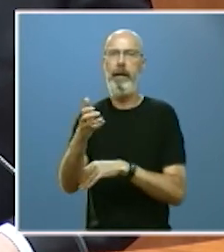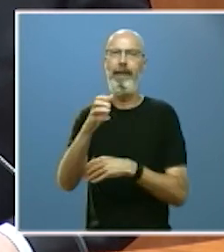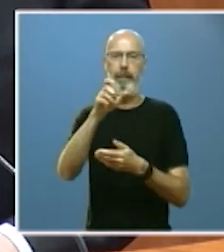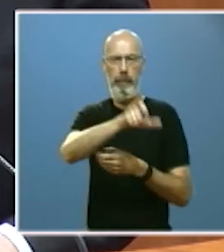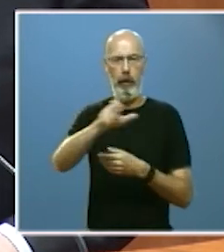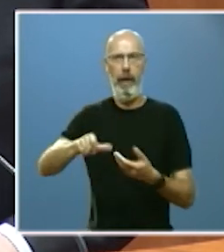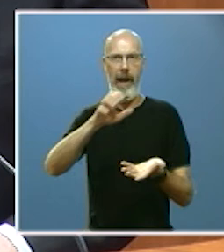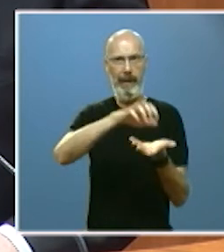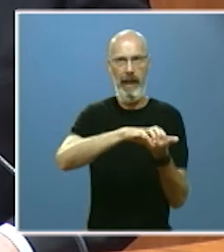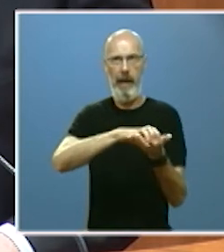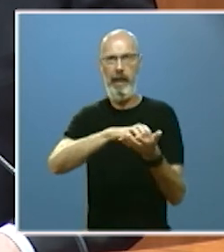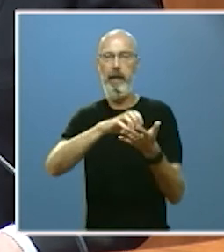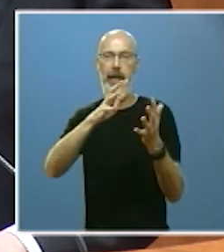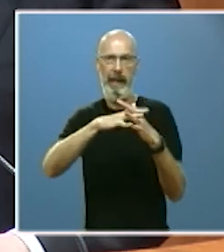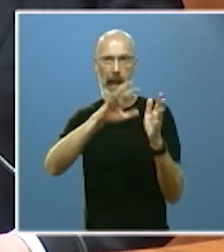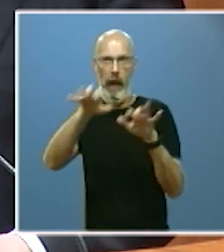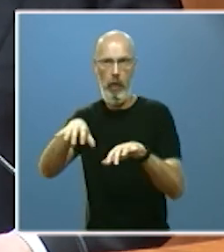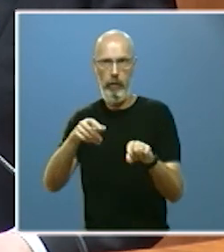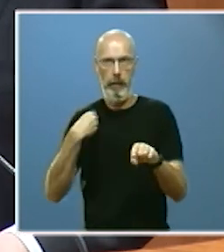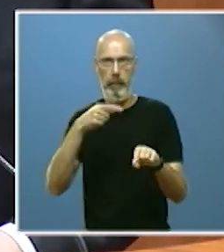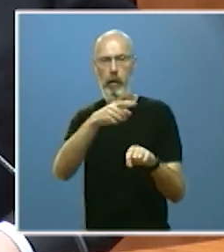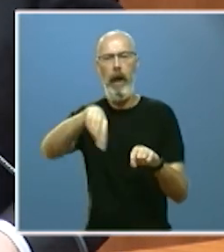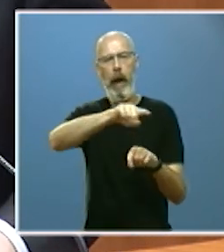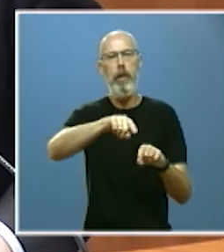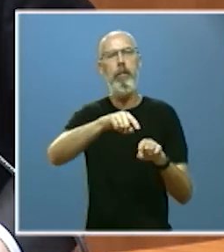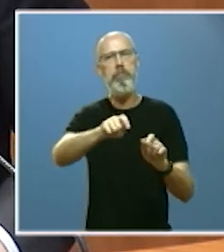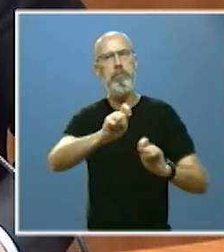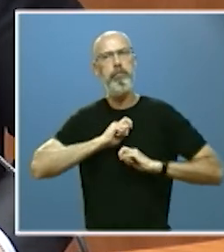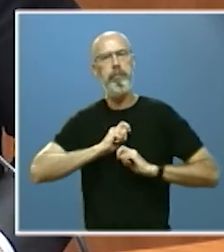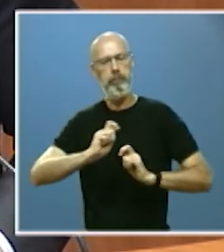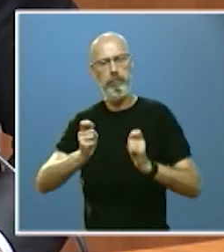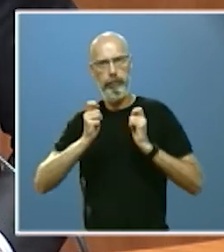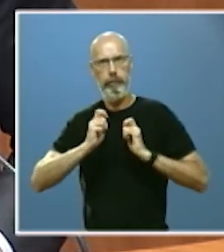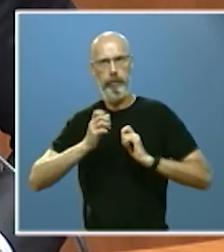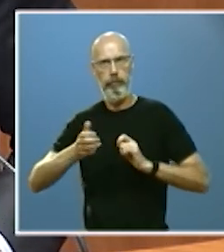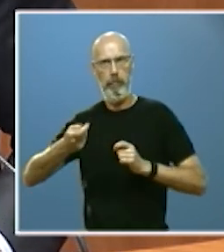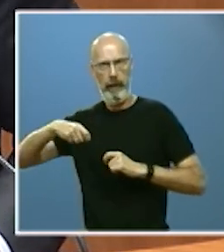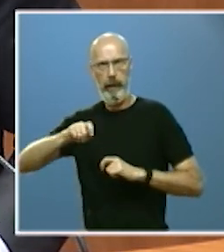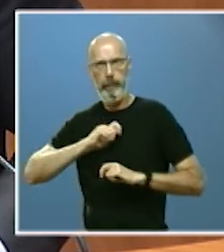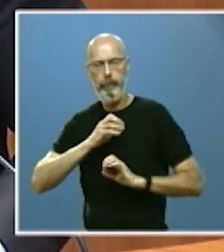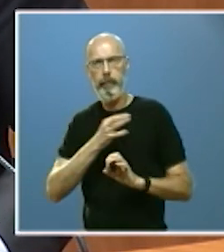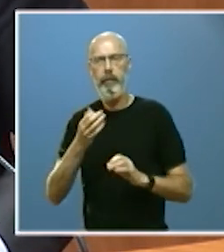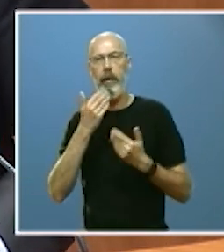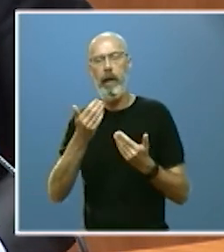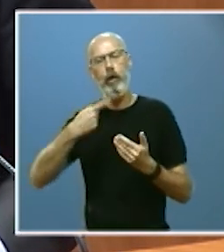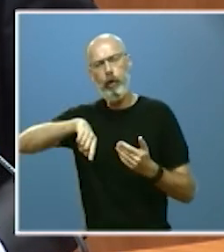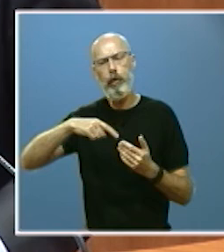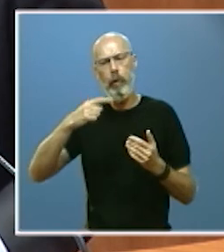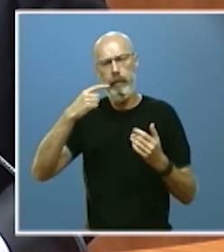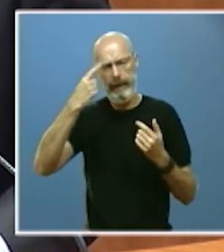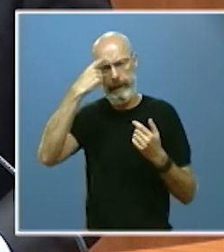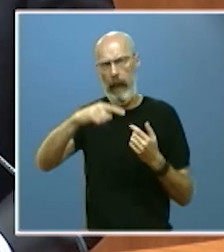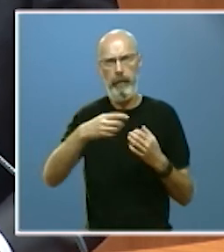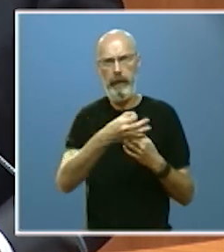y que merecieron su confianza mayoritaria y siendo siempre conscientes muy conscientes de que la verdad